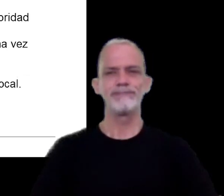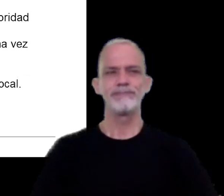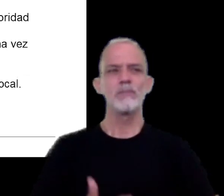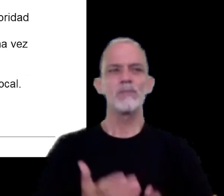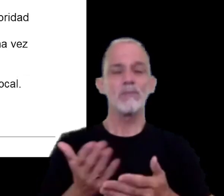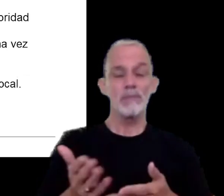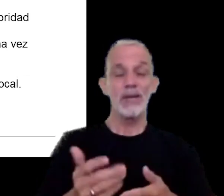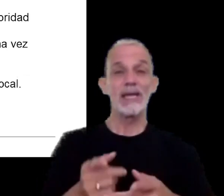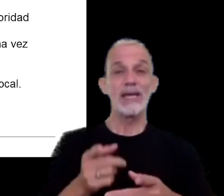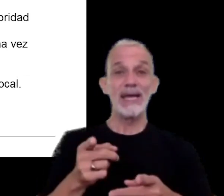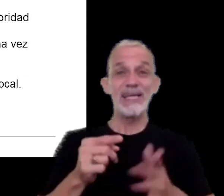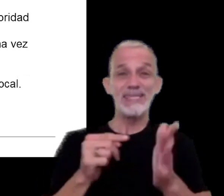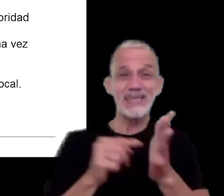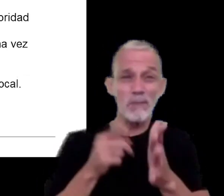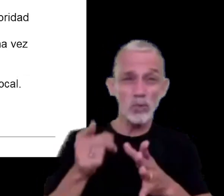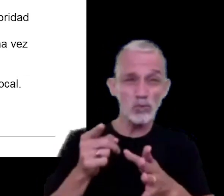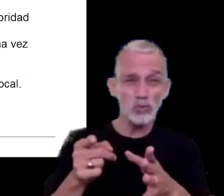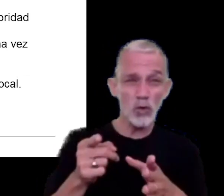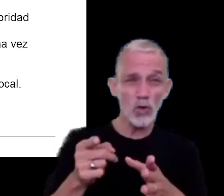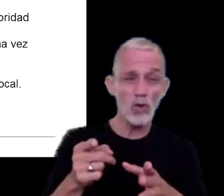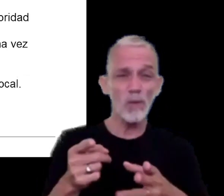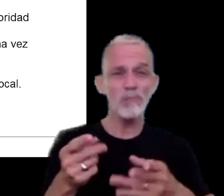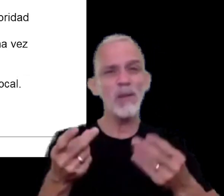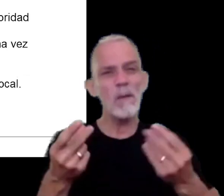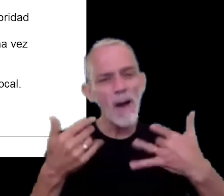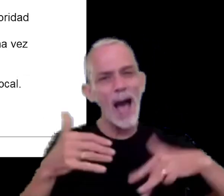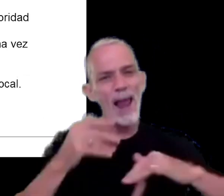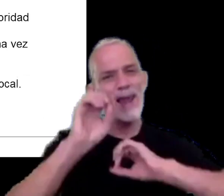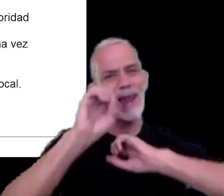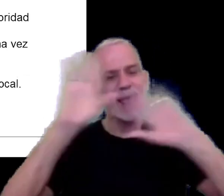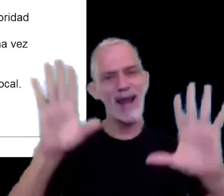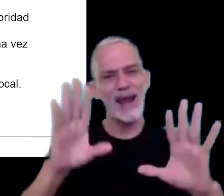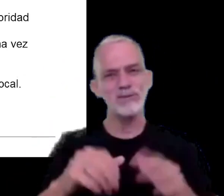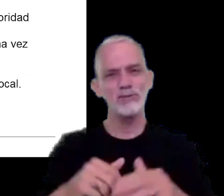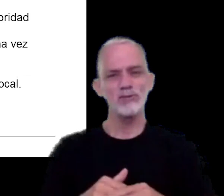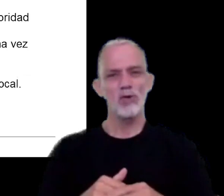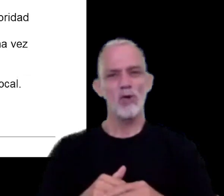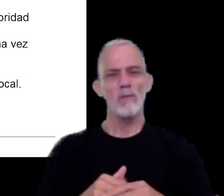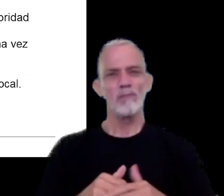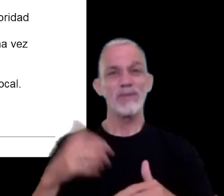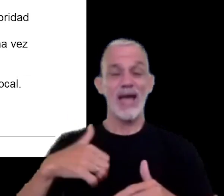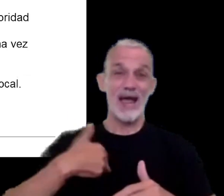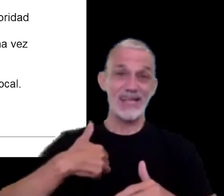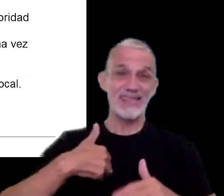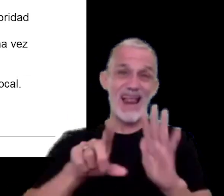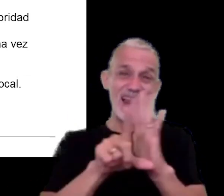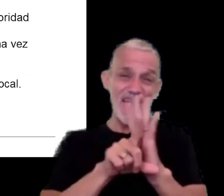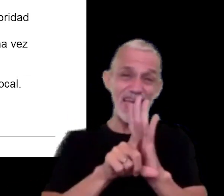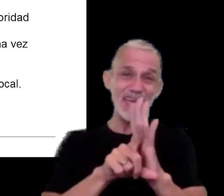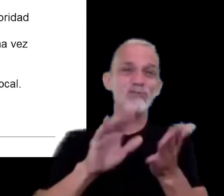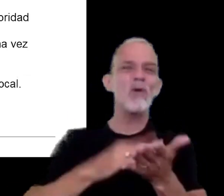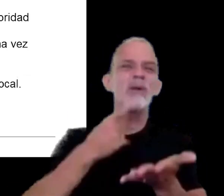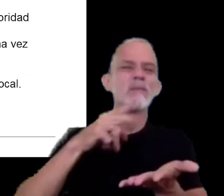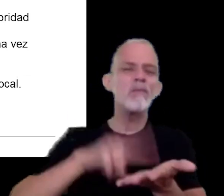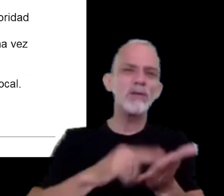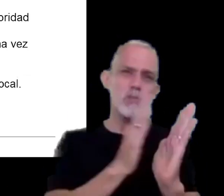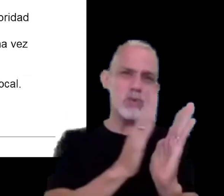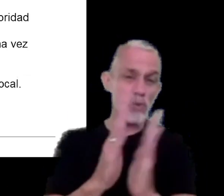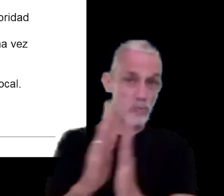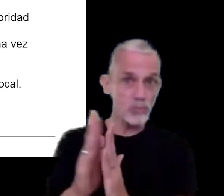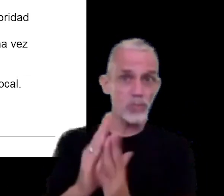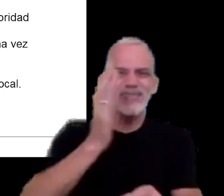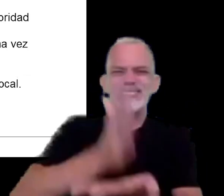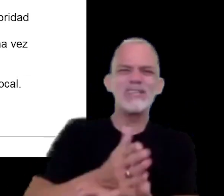en este punto vale decir que nuestra ley de procedimiento tributario que es la que establece las